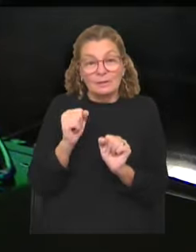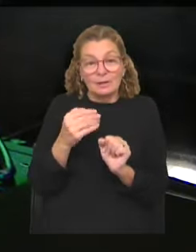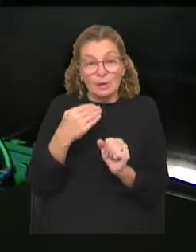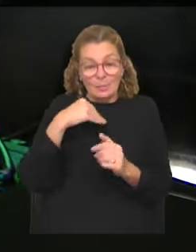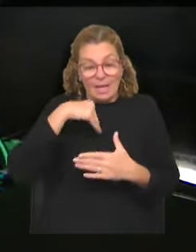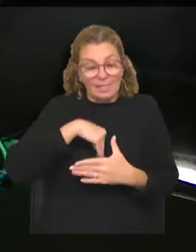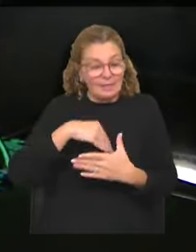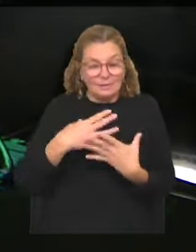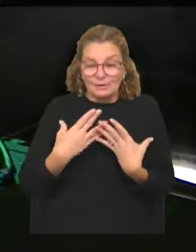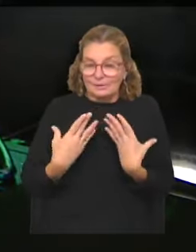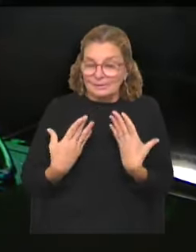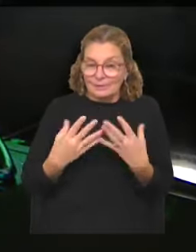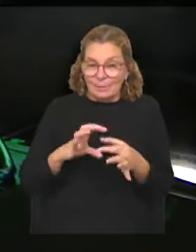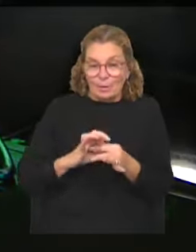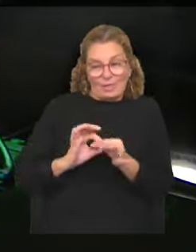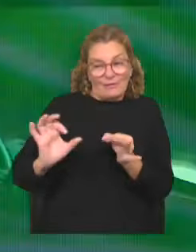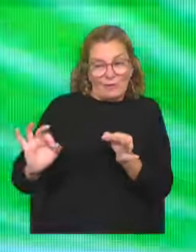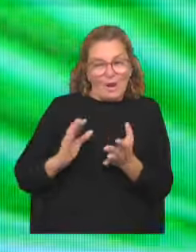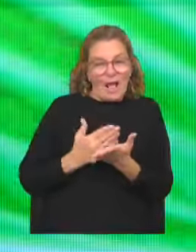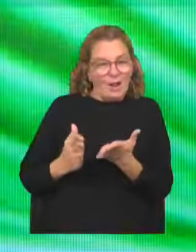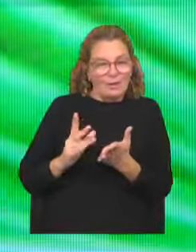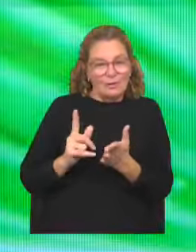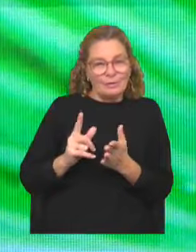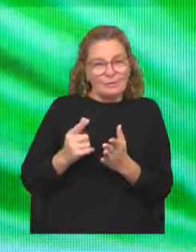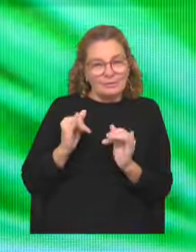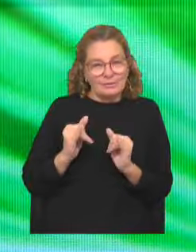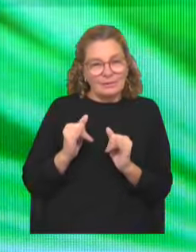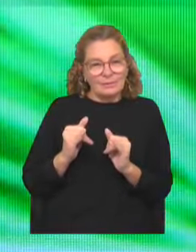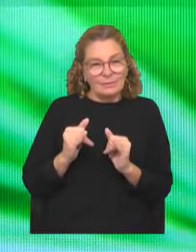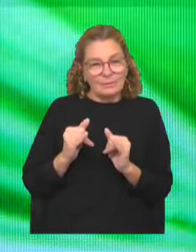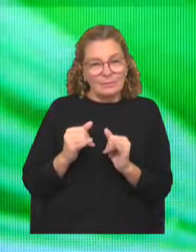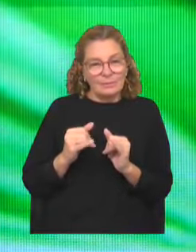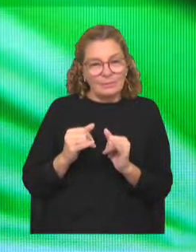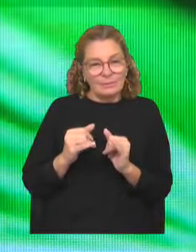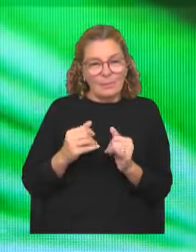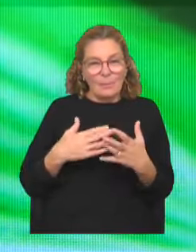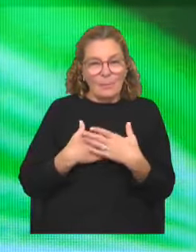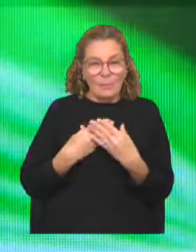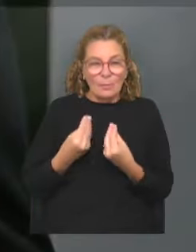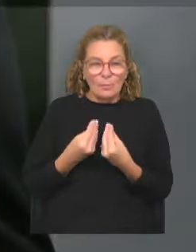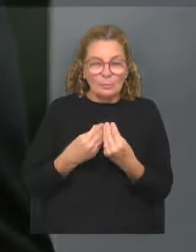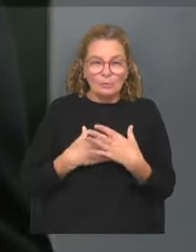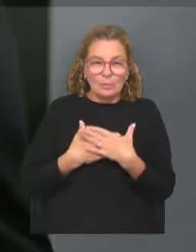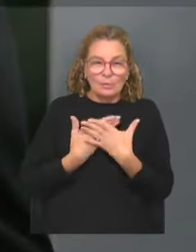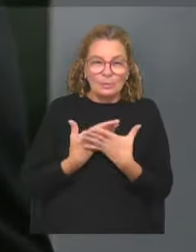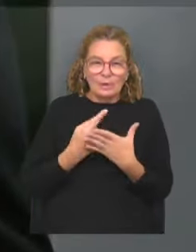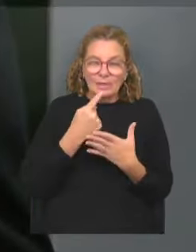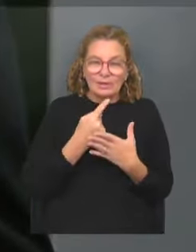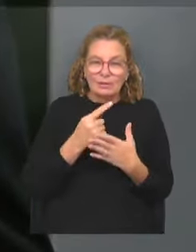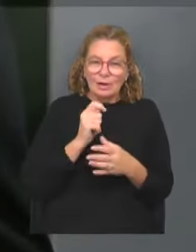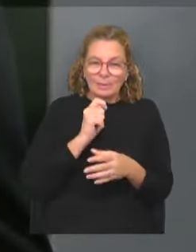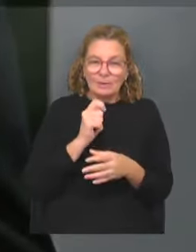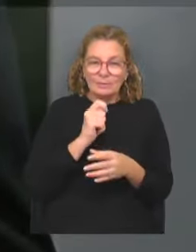atraviese, desvincularlo. Así que sí, fue muy, muy, muy emotivo. Sí, tú has dicho en algunas